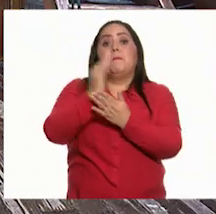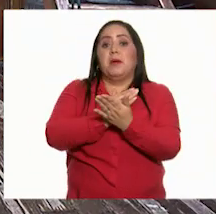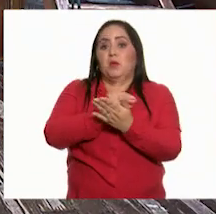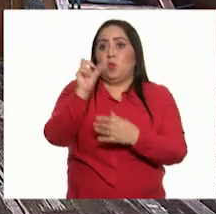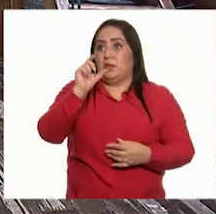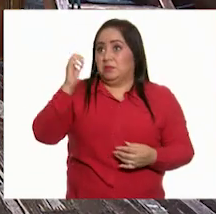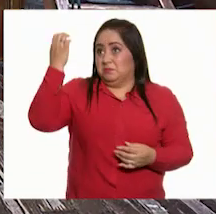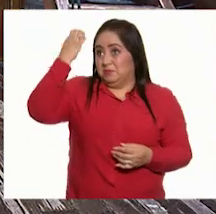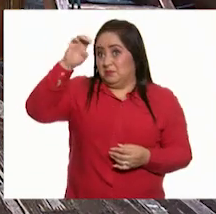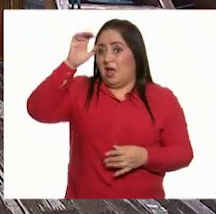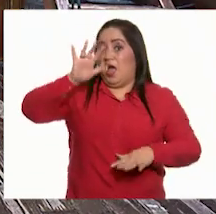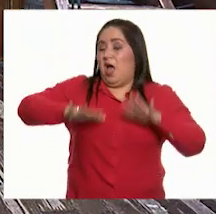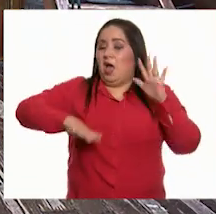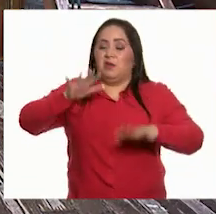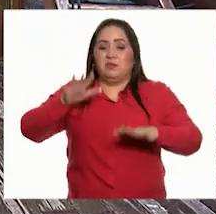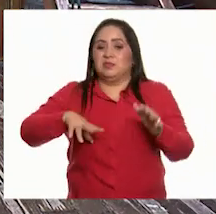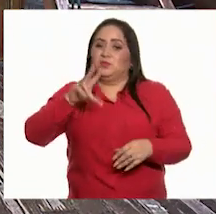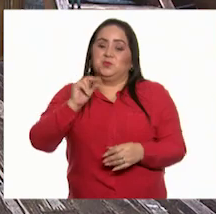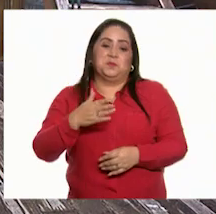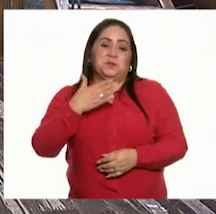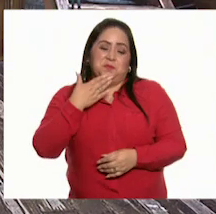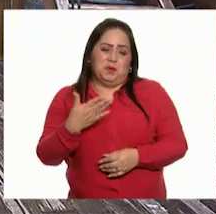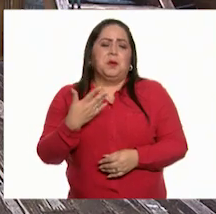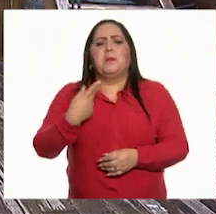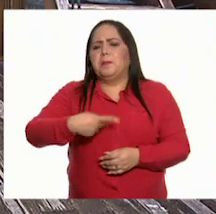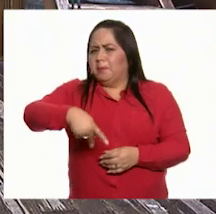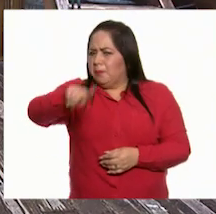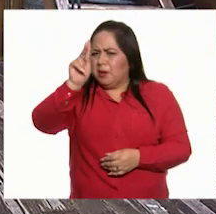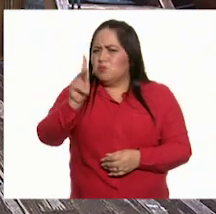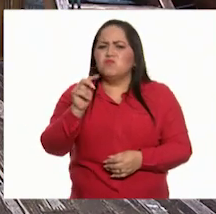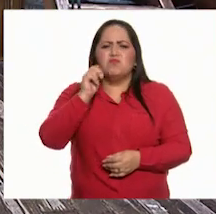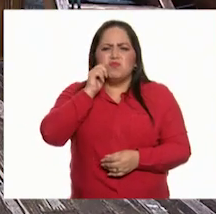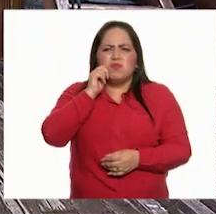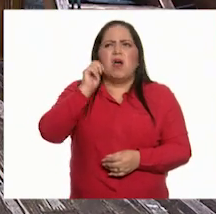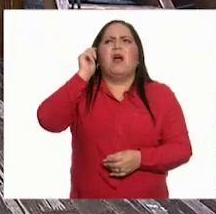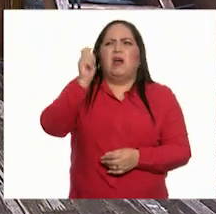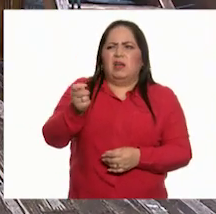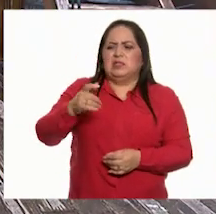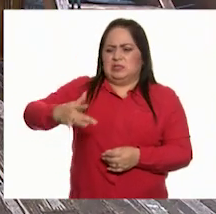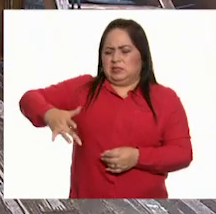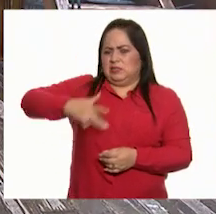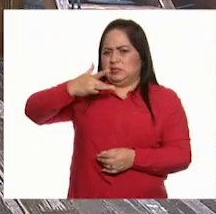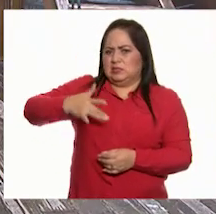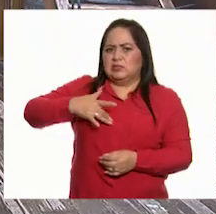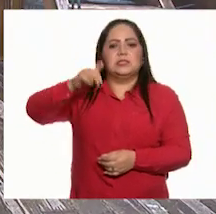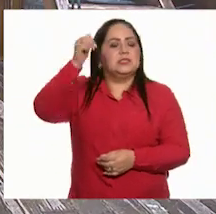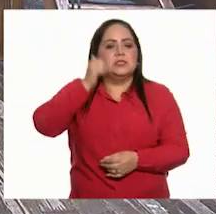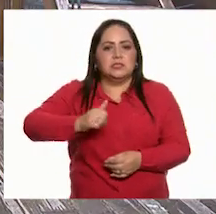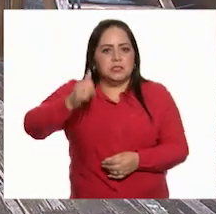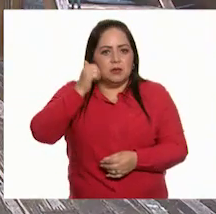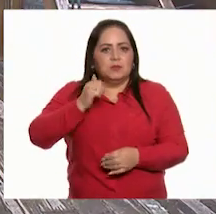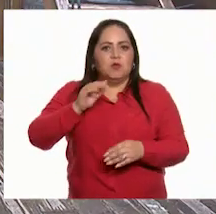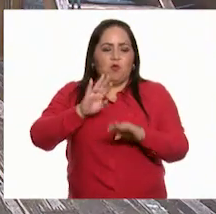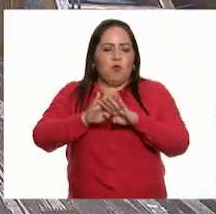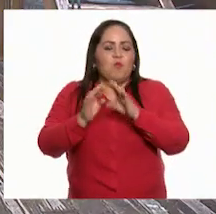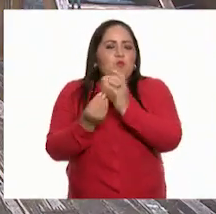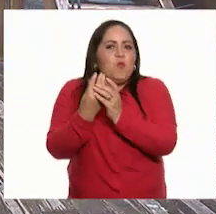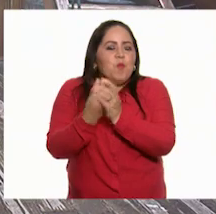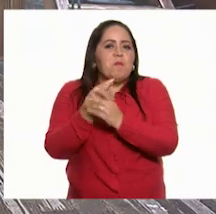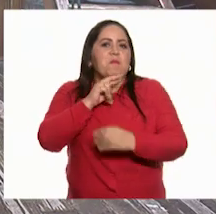las experiencias A veces no son favorables Pero a pesar de ello Reconocer lo que sentimos Siempre es constructivo